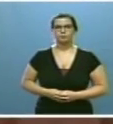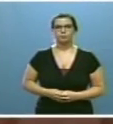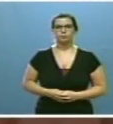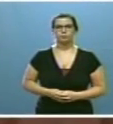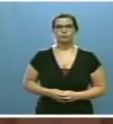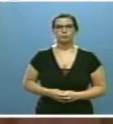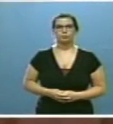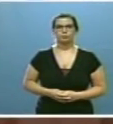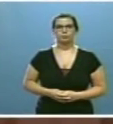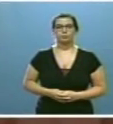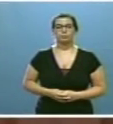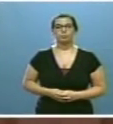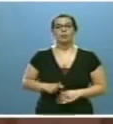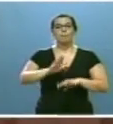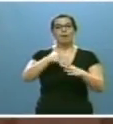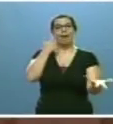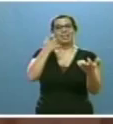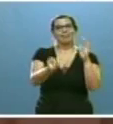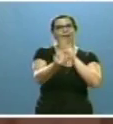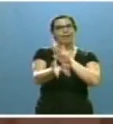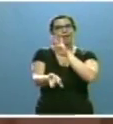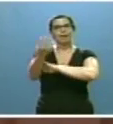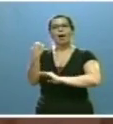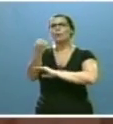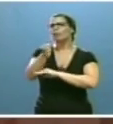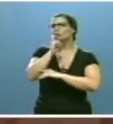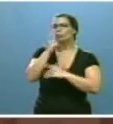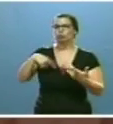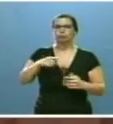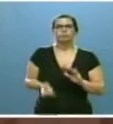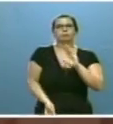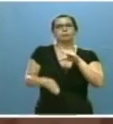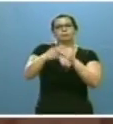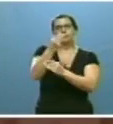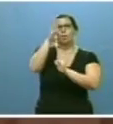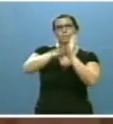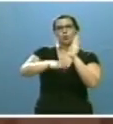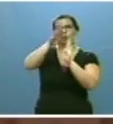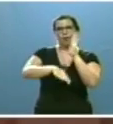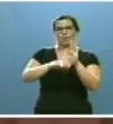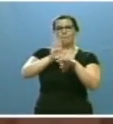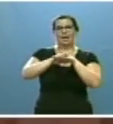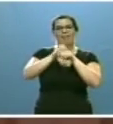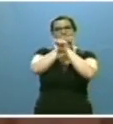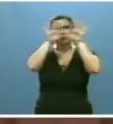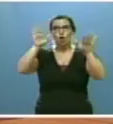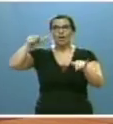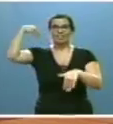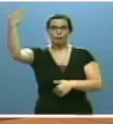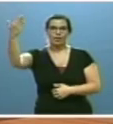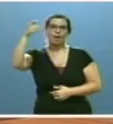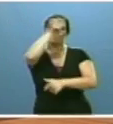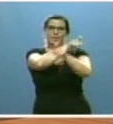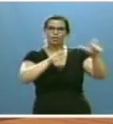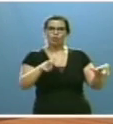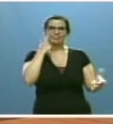Para apoyar la creación artística, pondremos en marcha un programa de difusión exterior de los creadores de Castilla y León con especial atención a